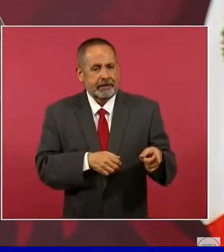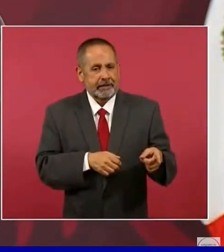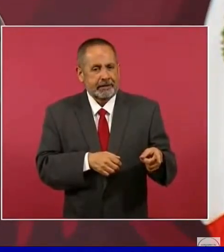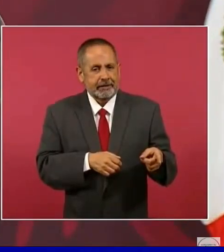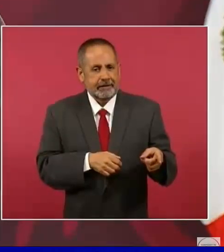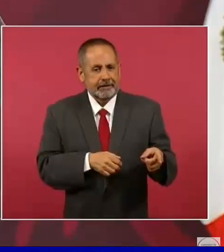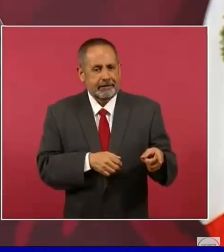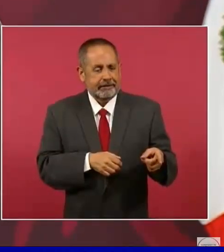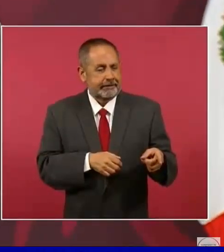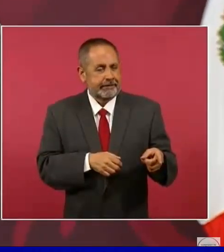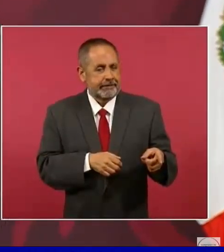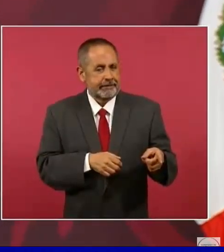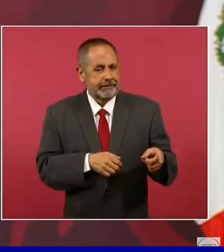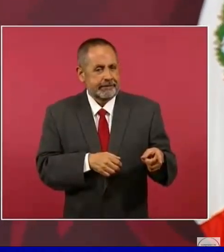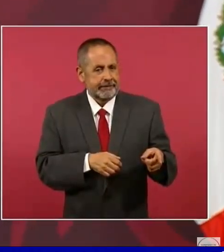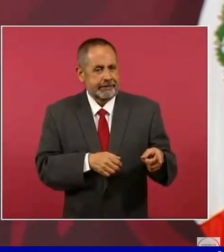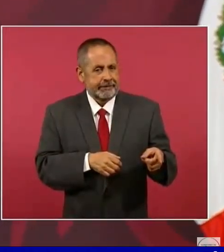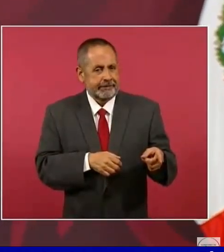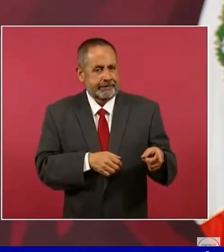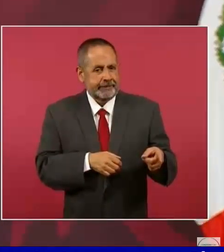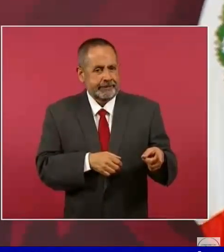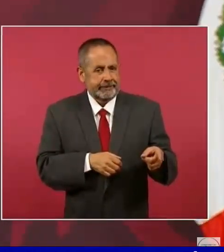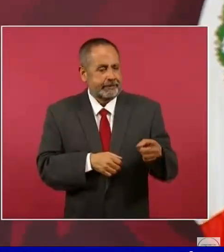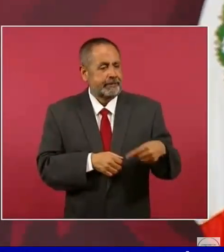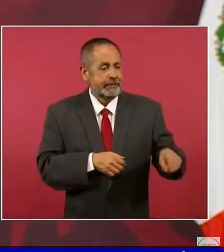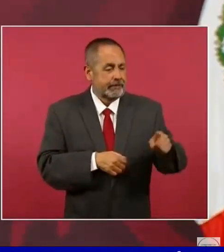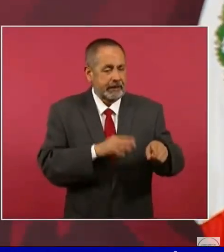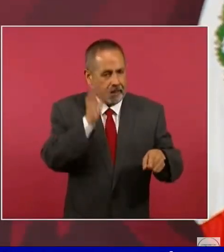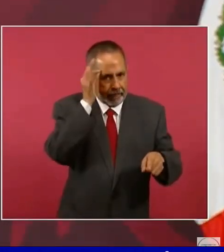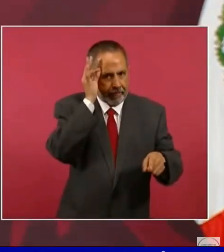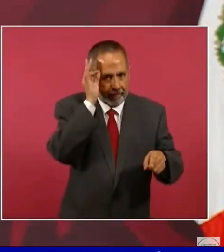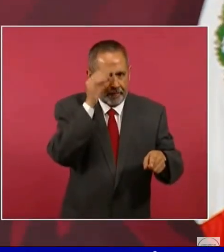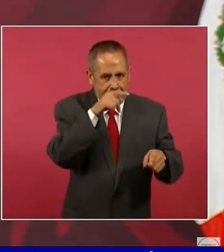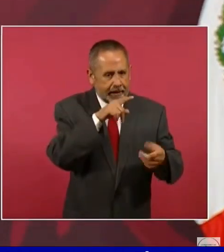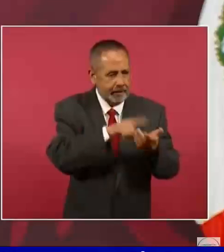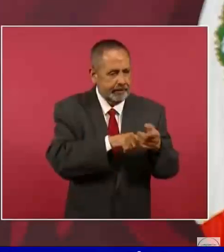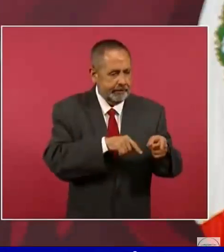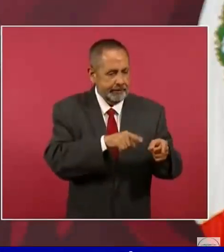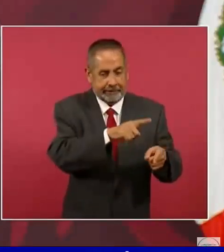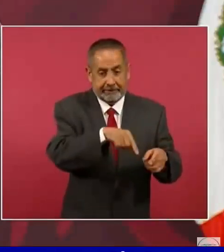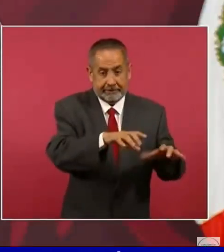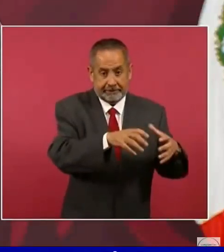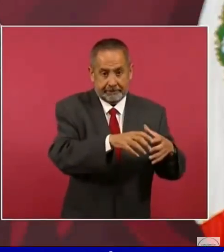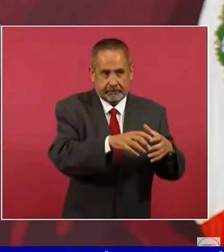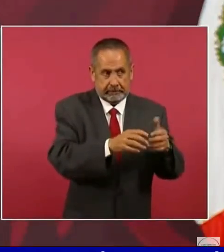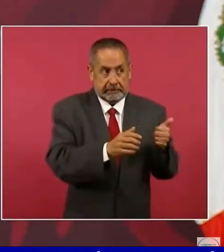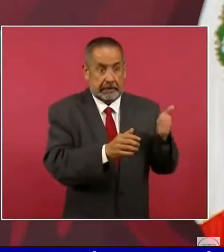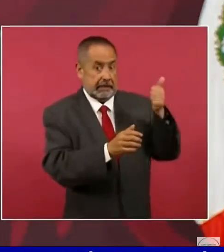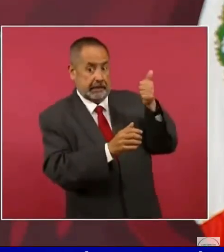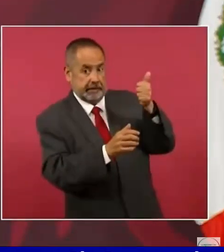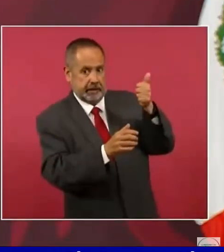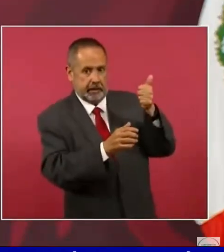los que están al servicio de los